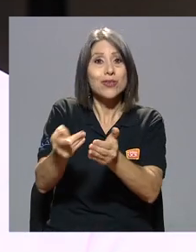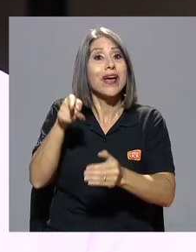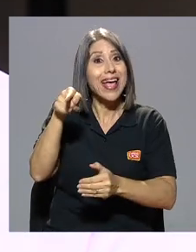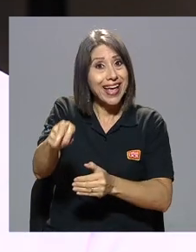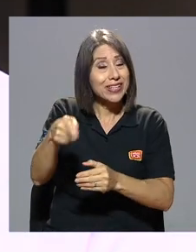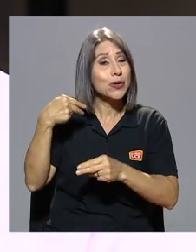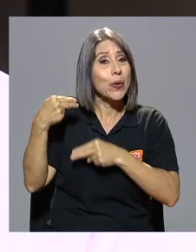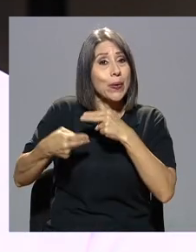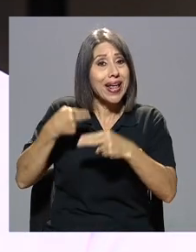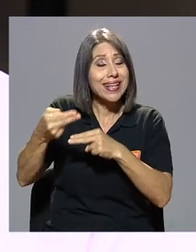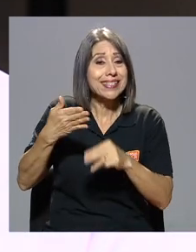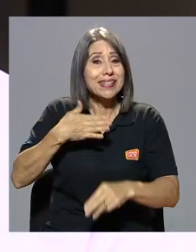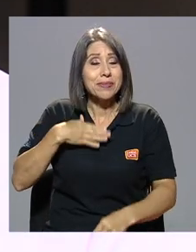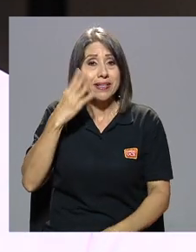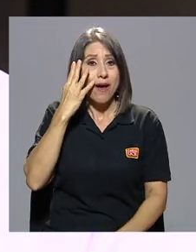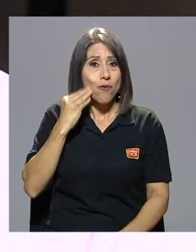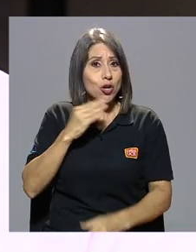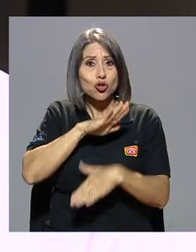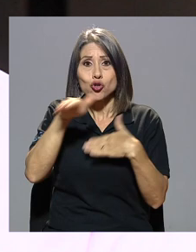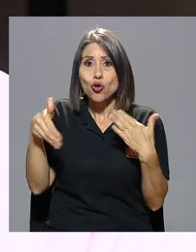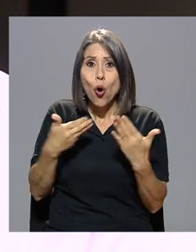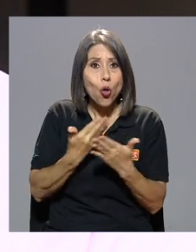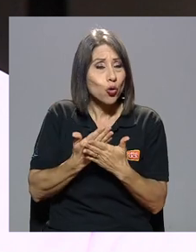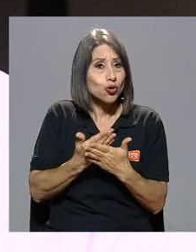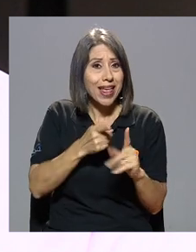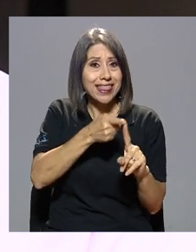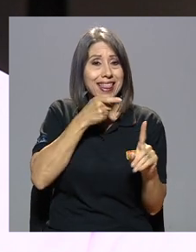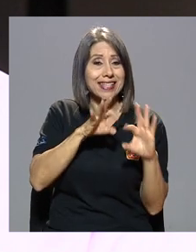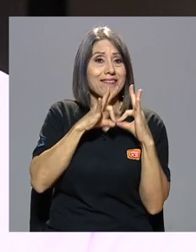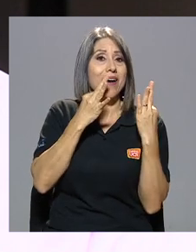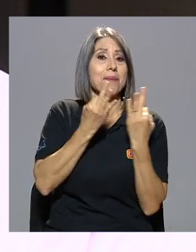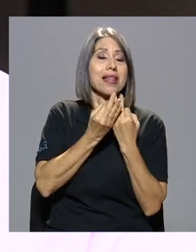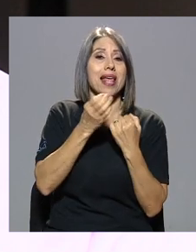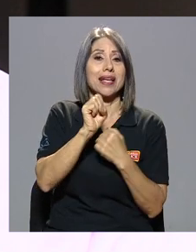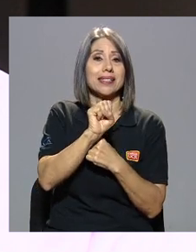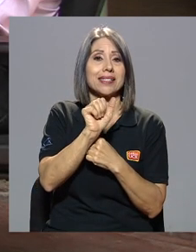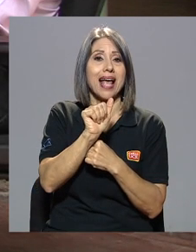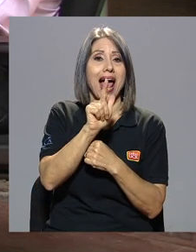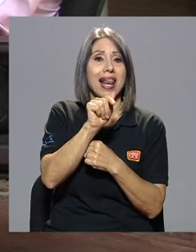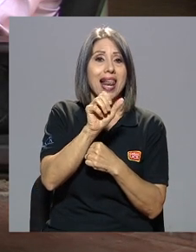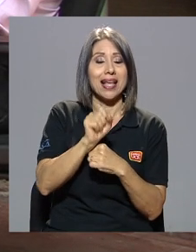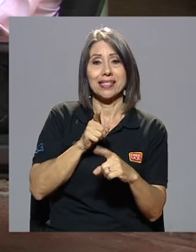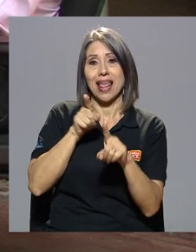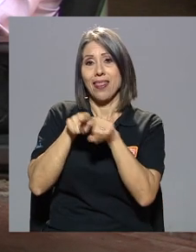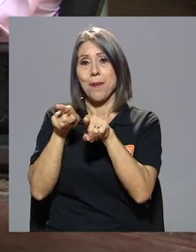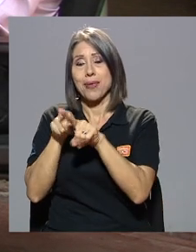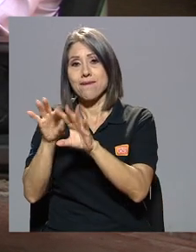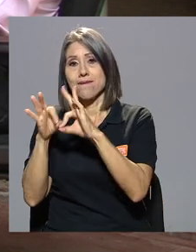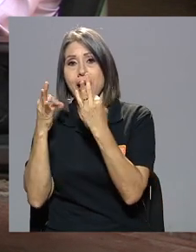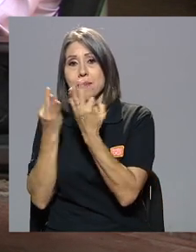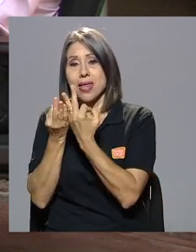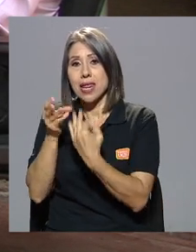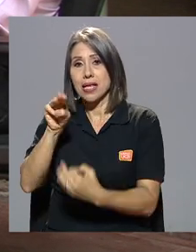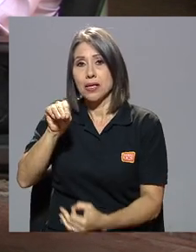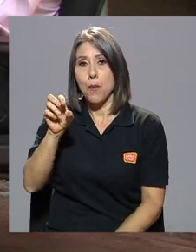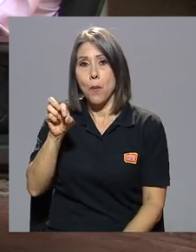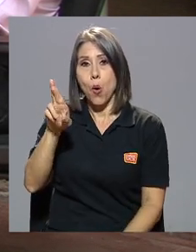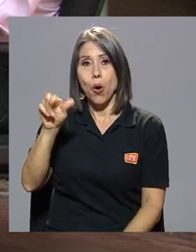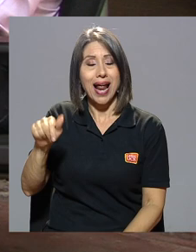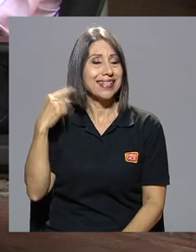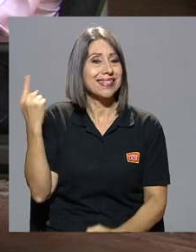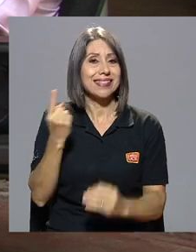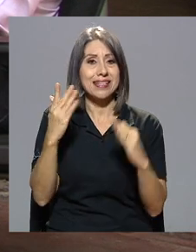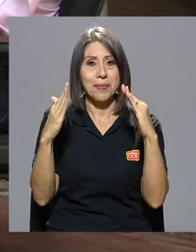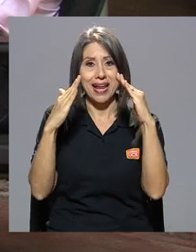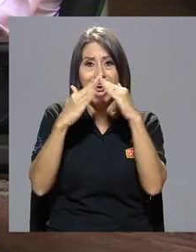cierto. Eso era de mis abuelos todos. Tanto de las alas como de los viejos moras. Eso, compartir, la casa